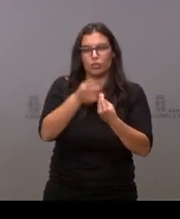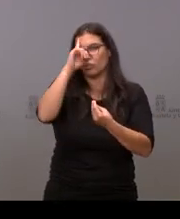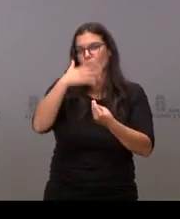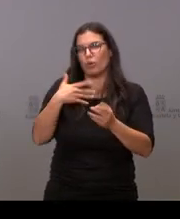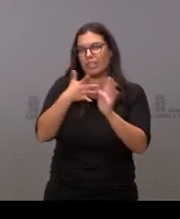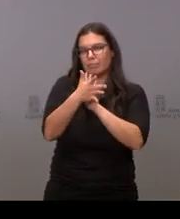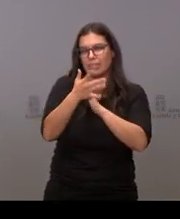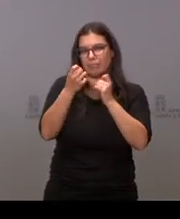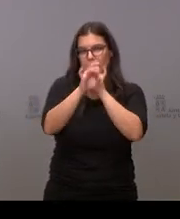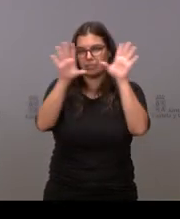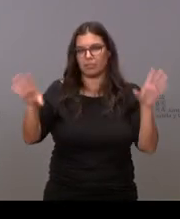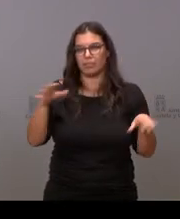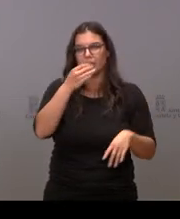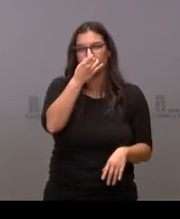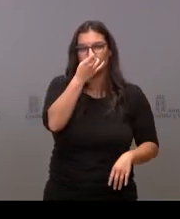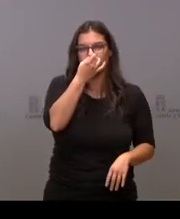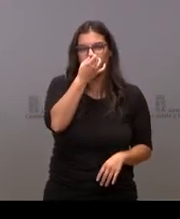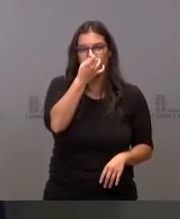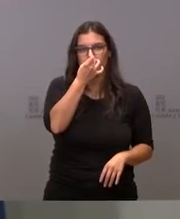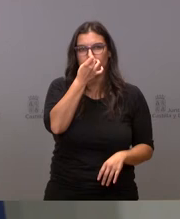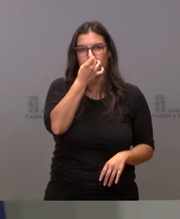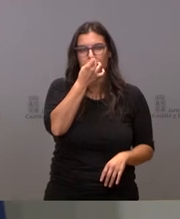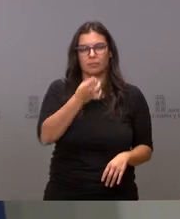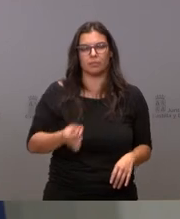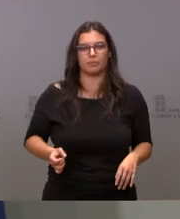precisar en ese sentido muchas gracias bien